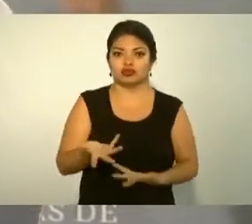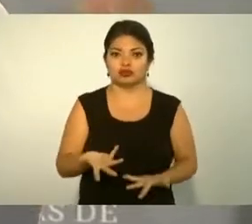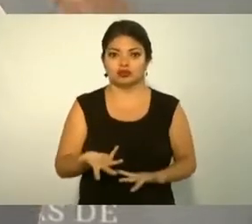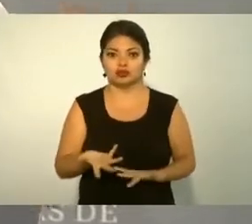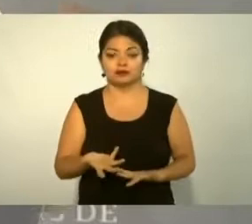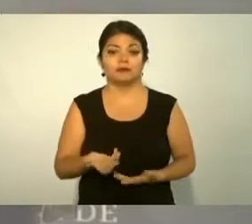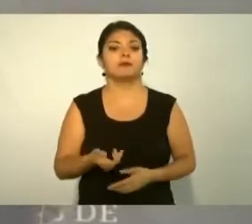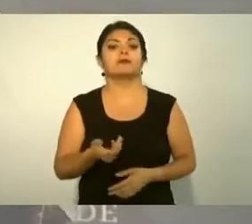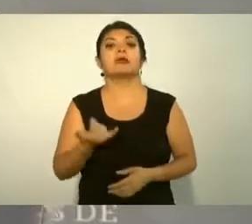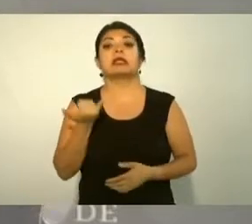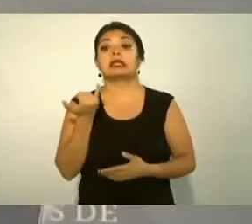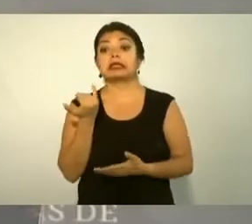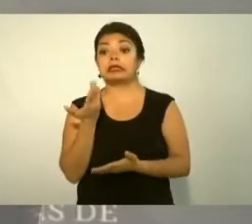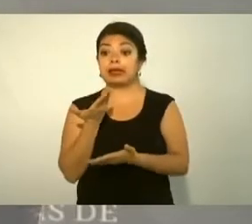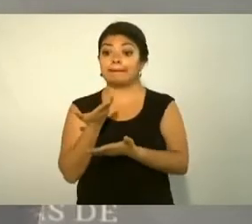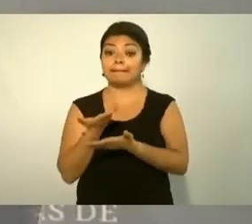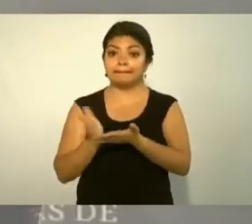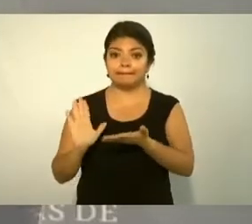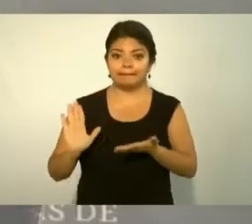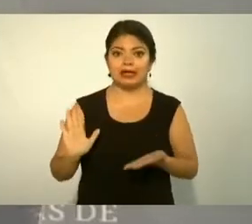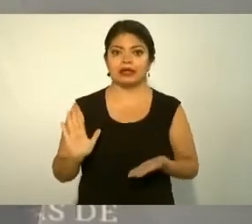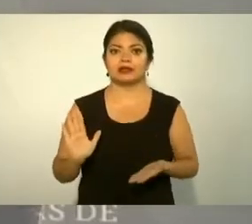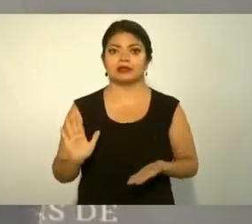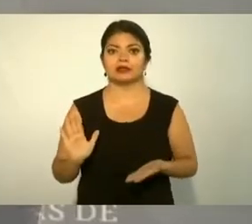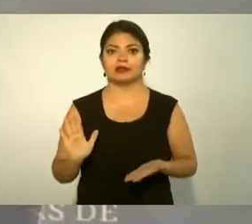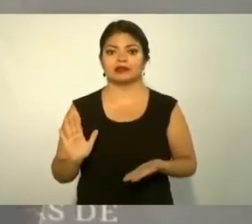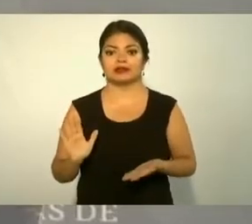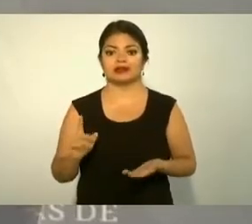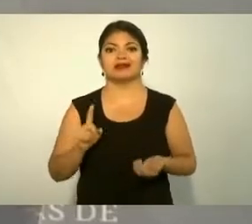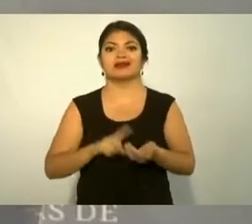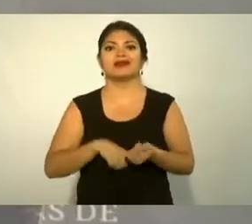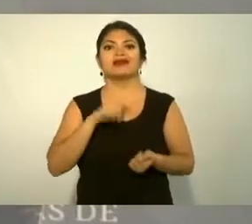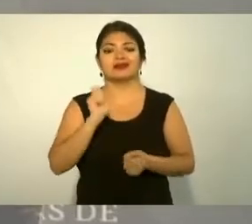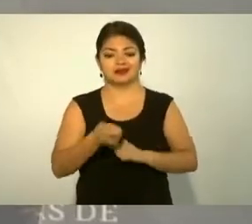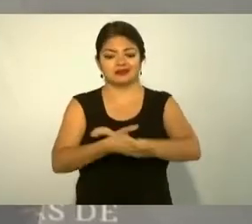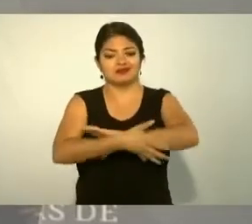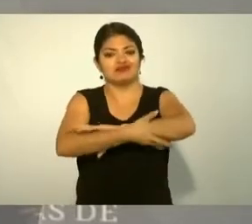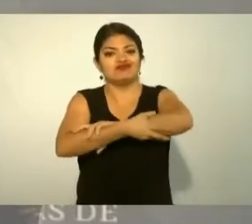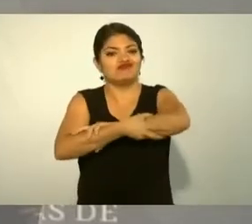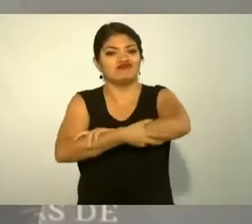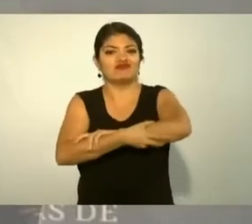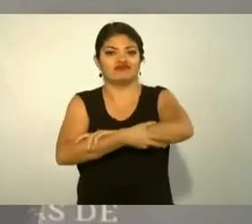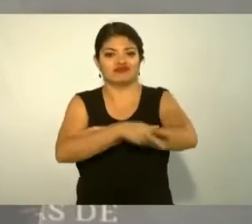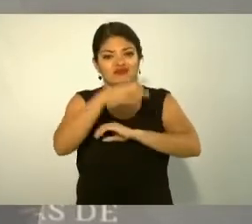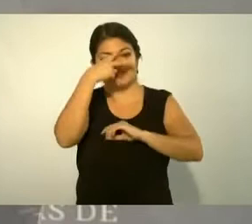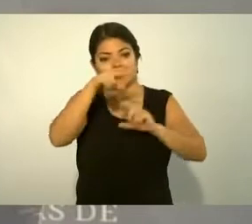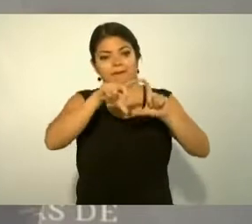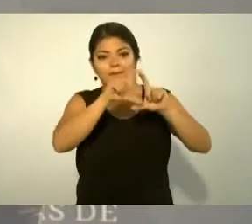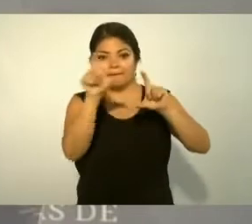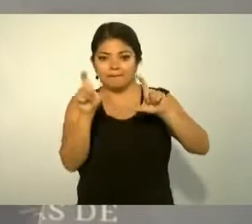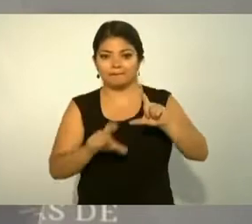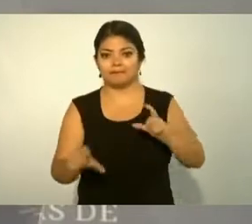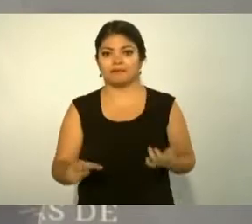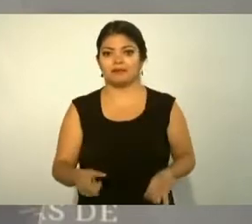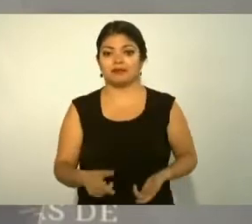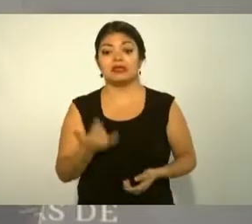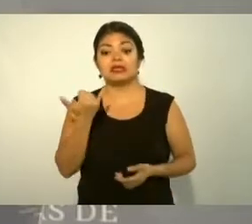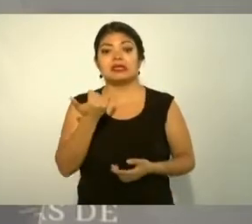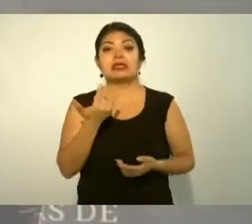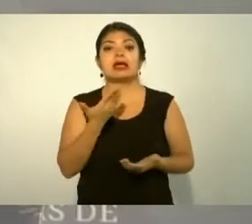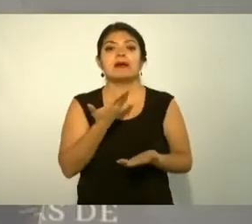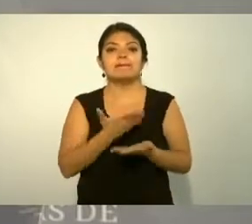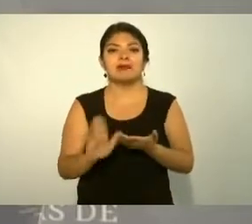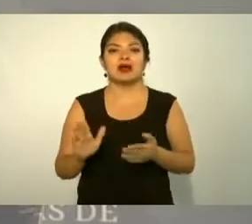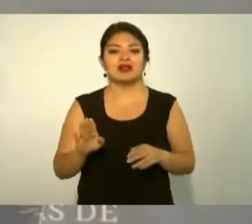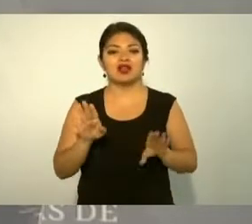del patriotismo además del humanismo